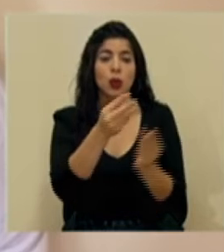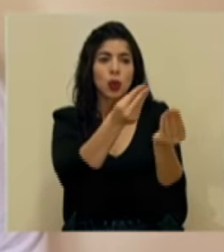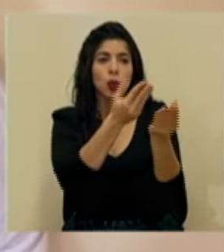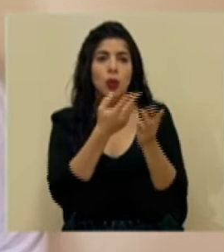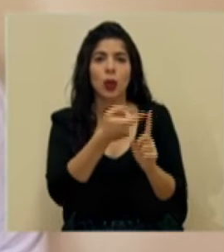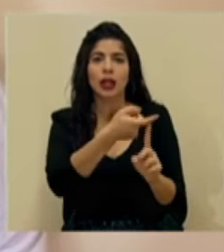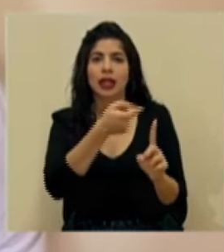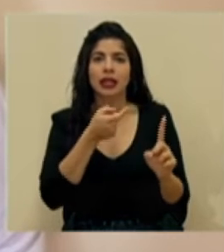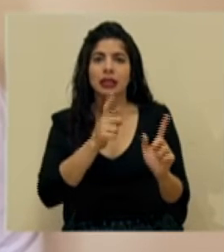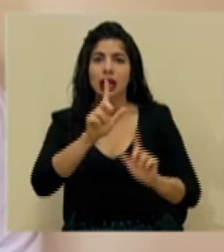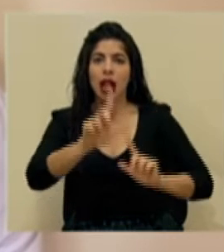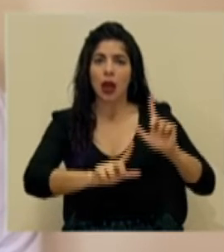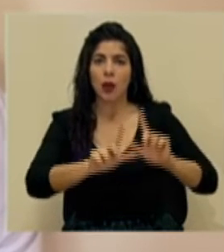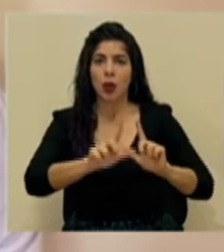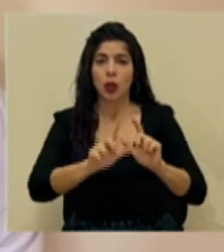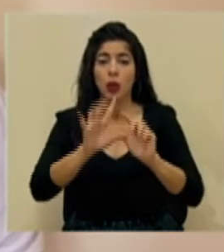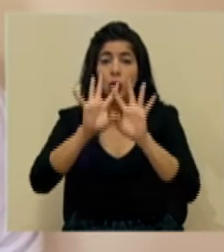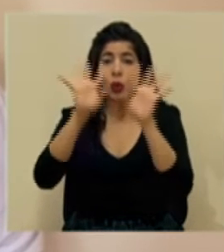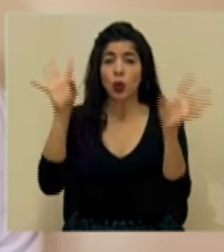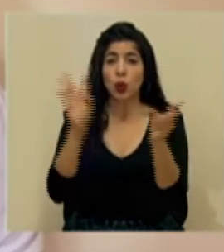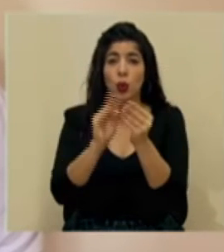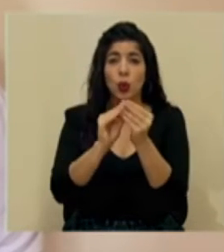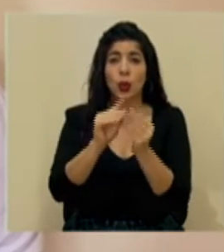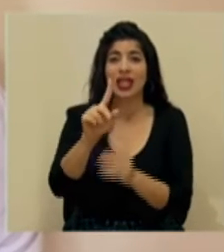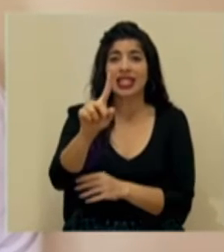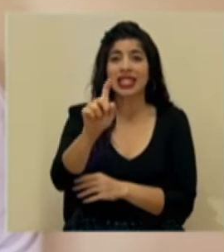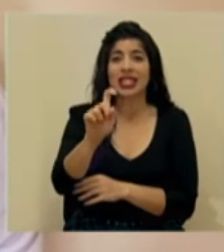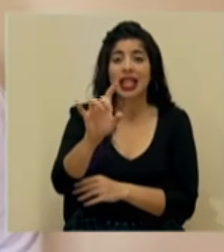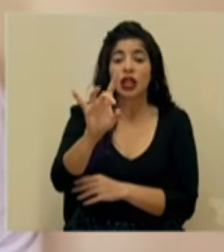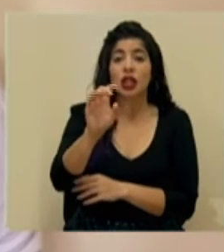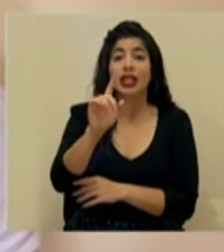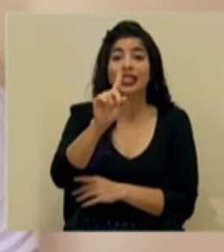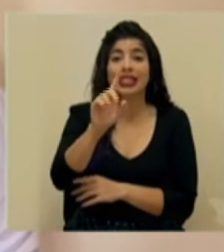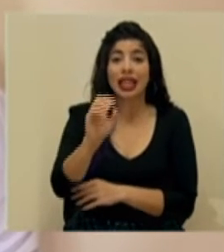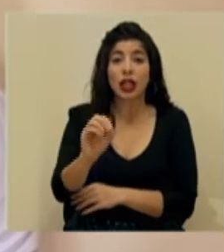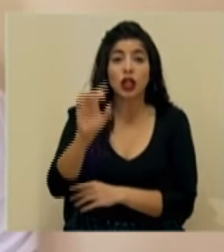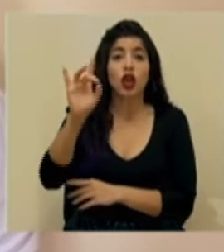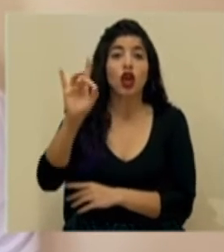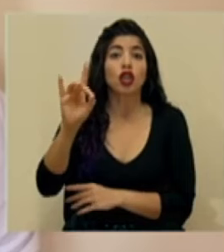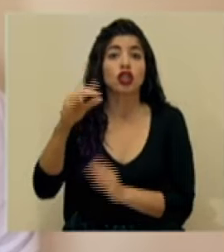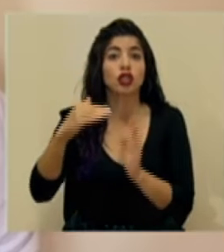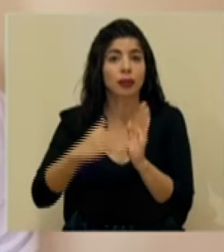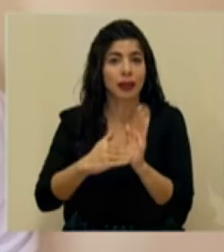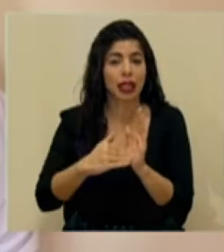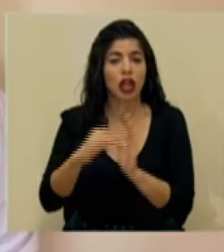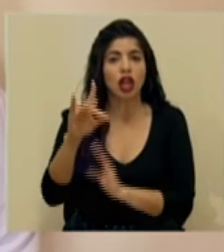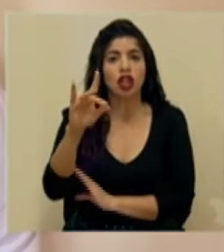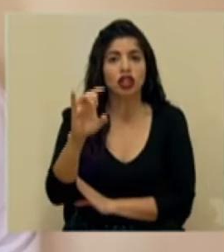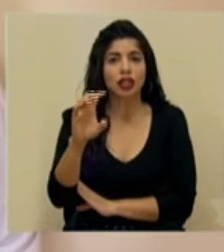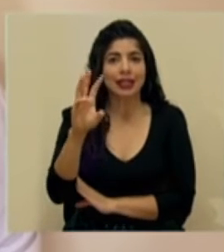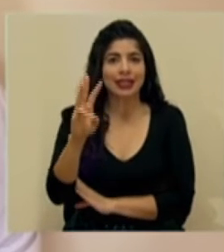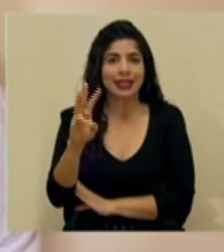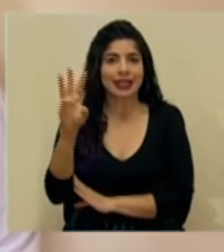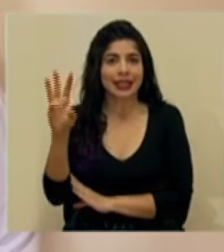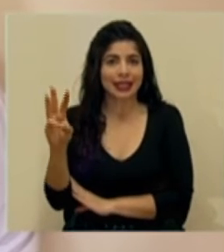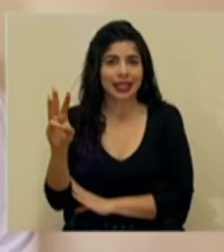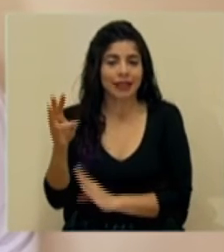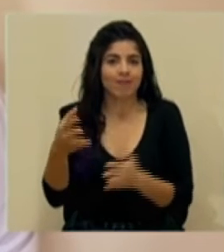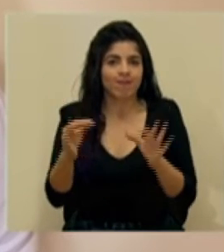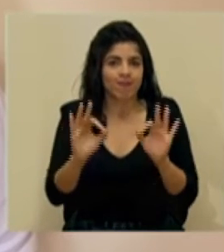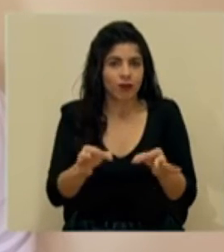por laboratorio, para un total de 108.866 casos